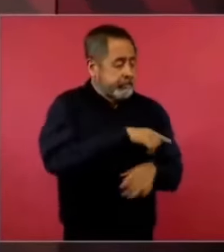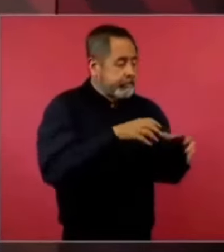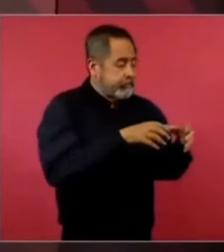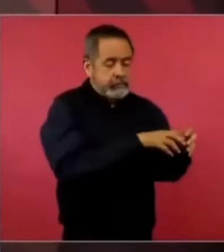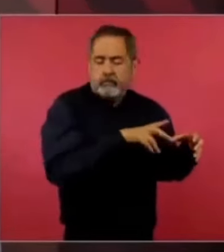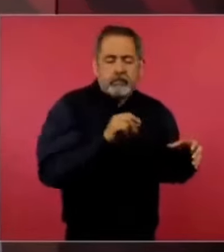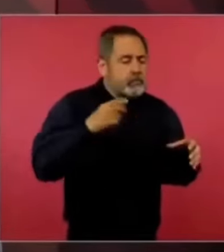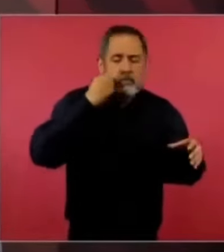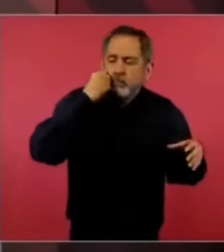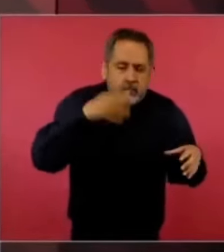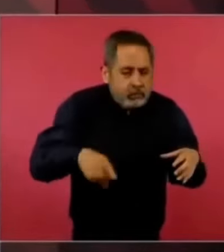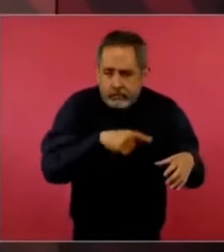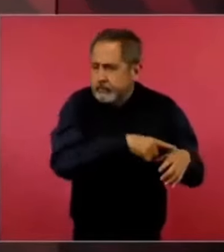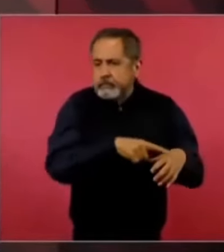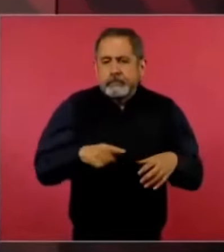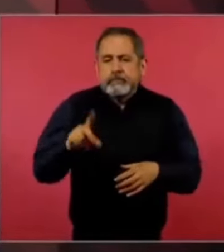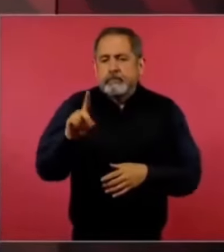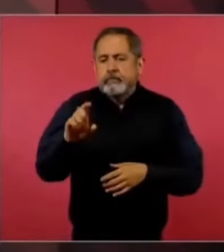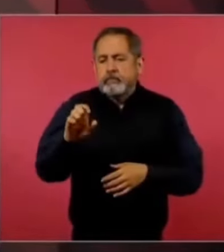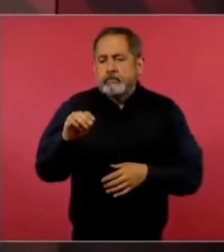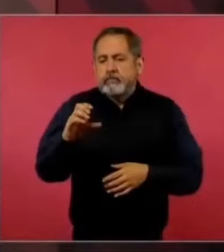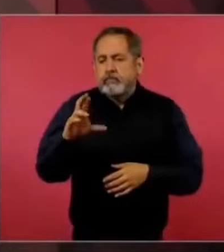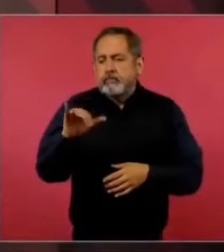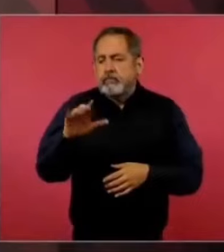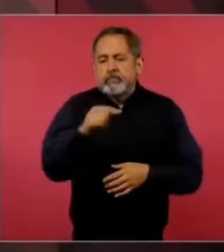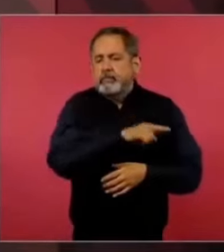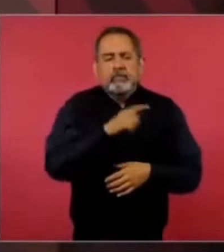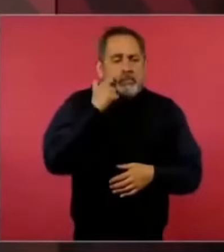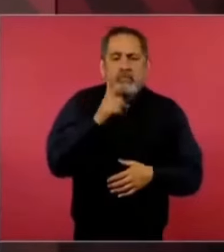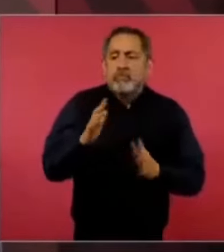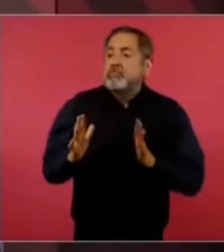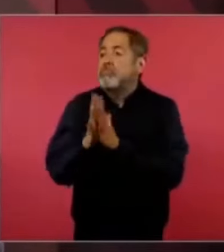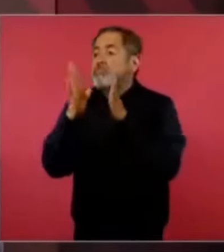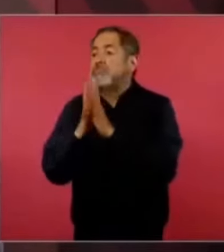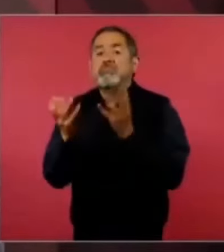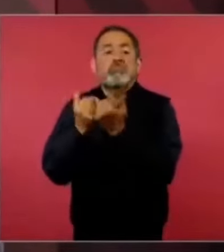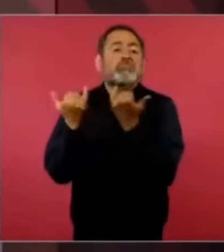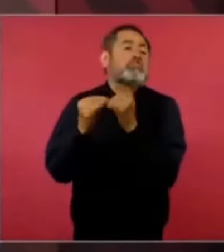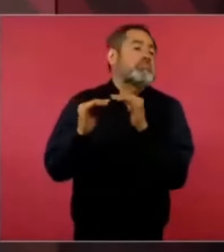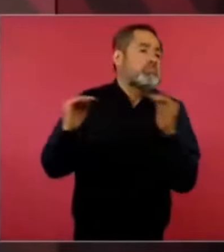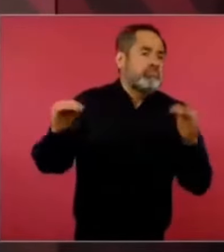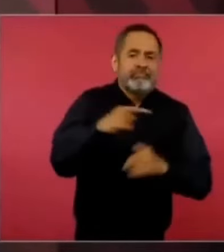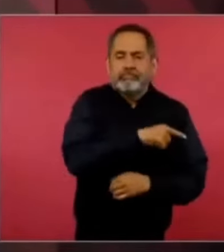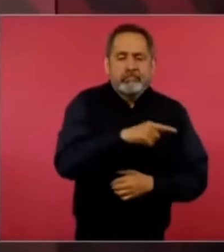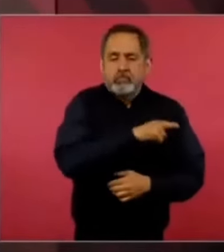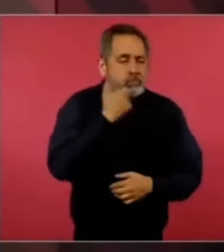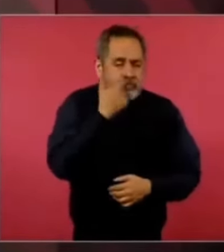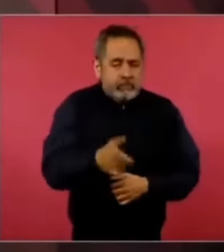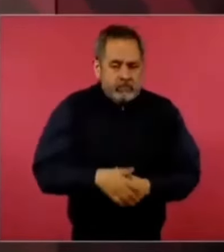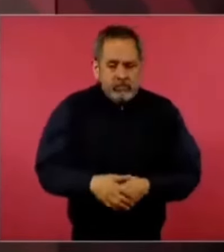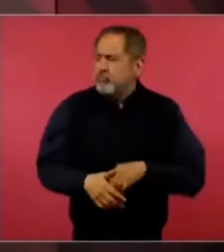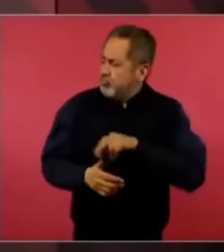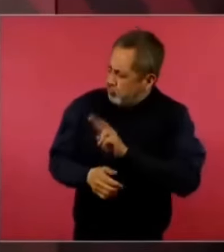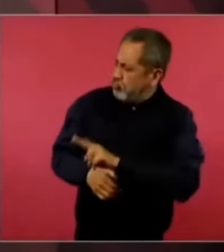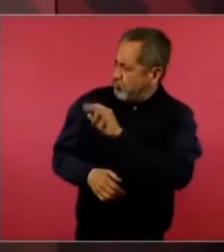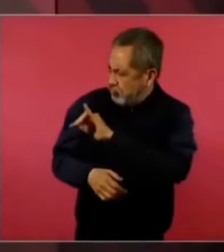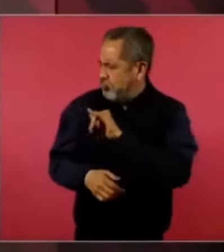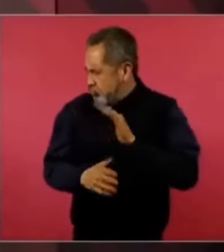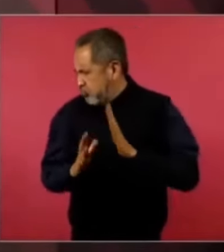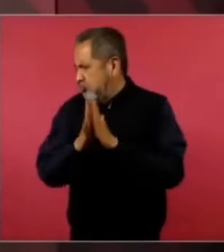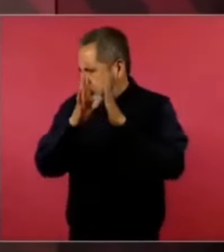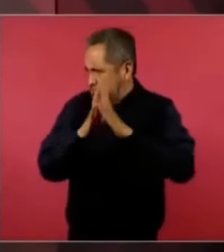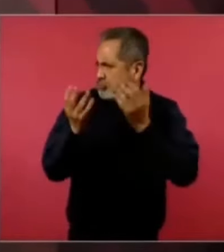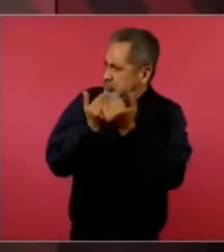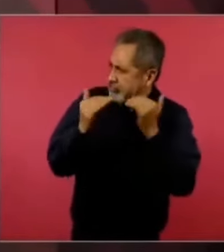democracia, aunque digan lo contrario, o quieren la democracia,